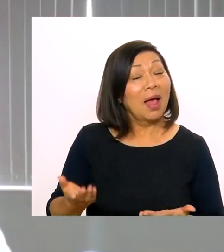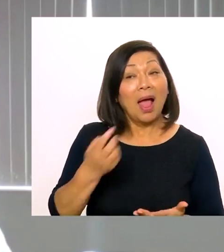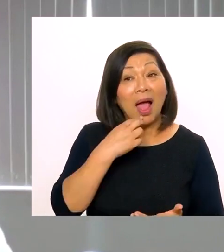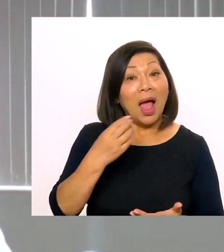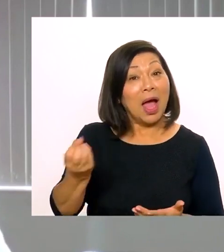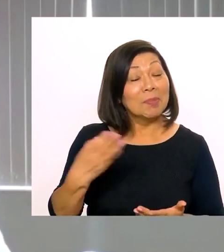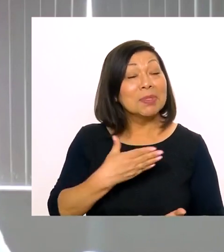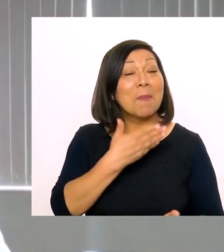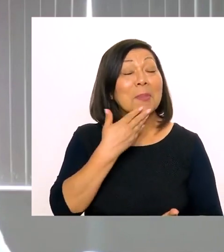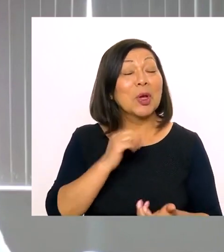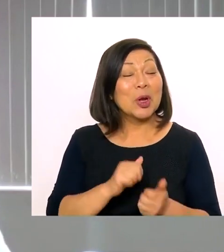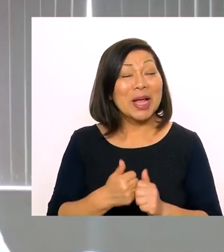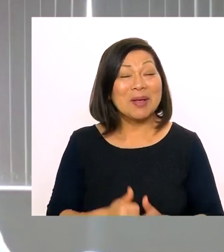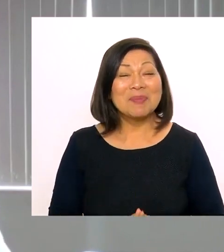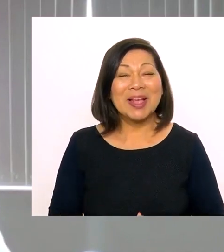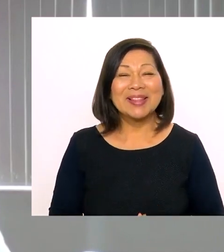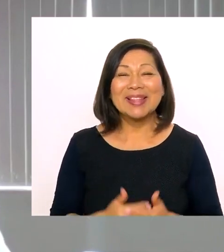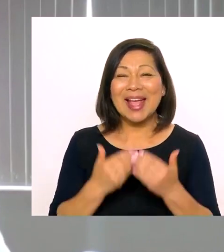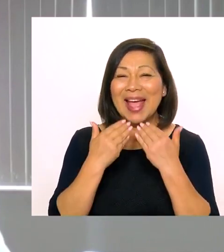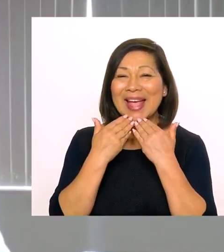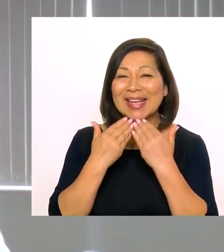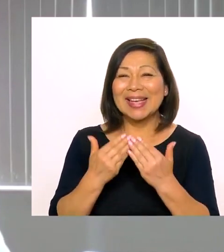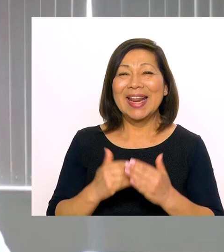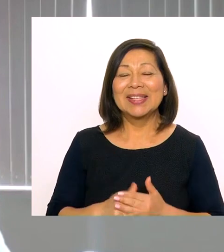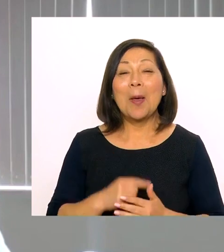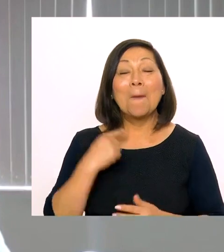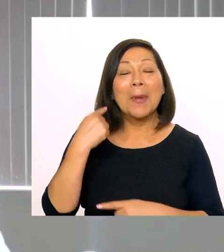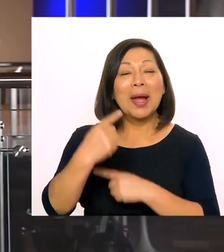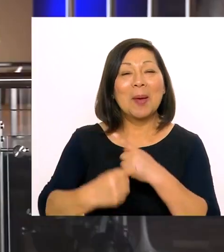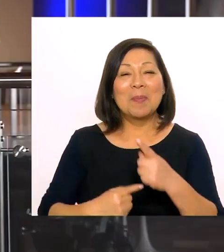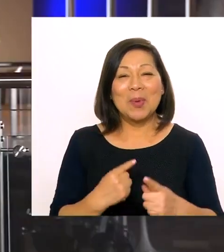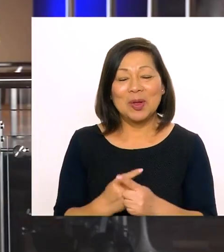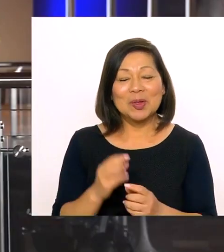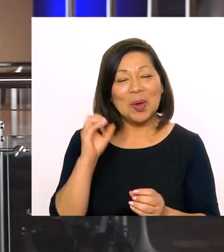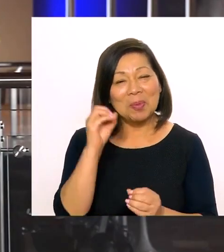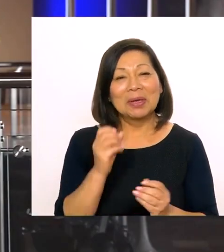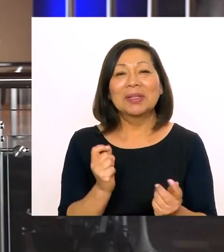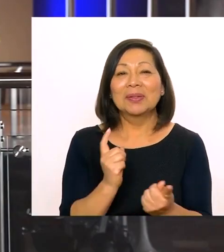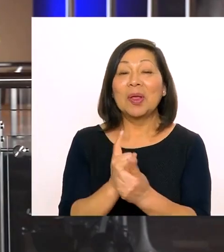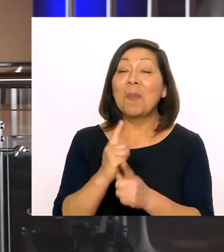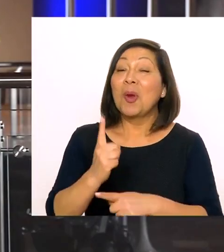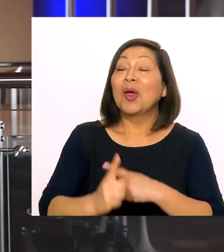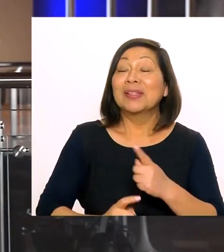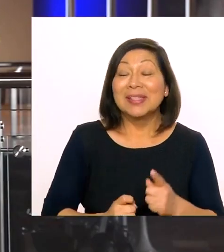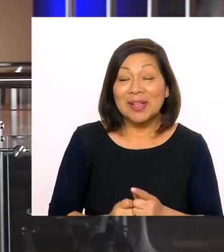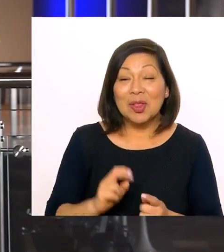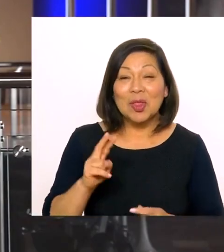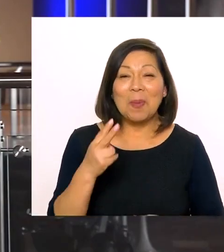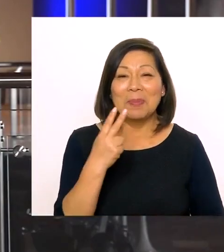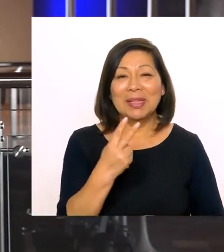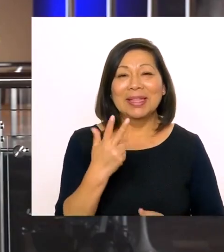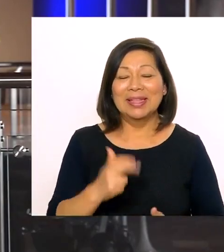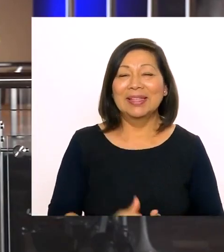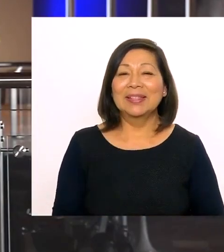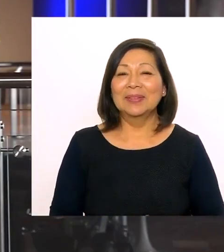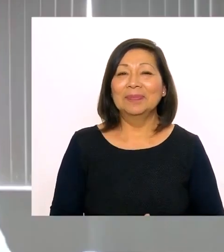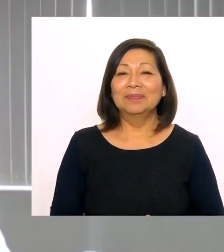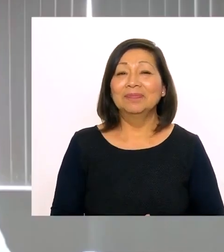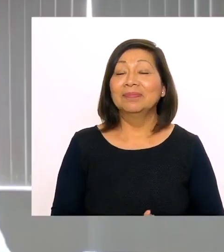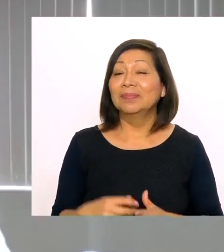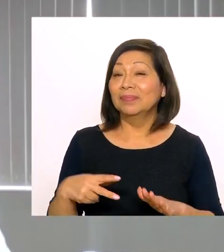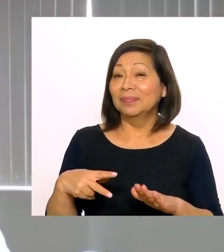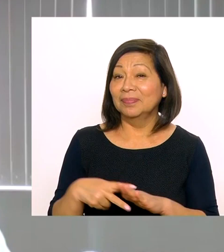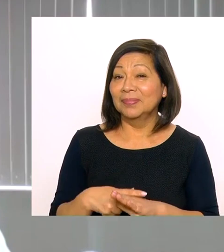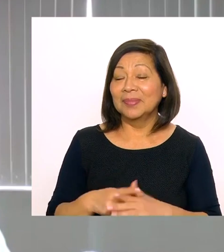eso, por favor, y si estamos fallando, que nos lo digan para hacer las mejoras continuas. Muchísimas gracias. Será hasta la próxima oportunidad, y el próximo